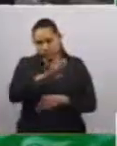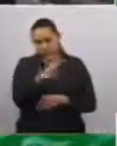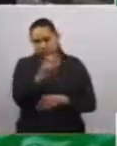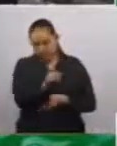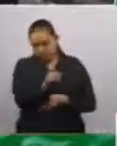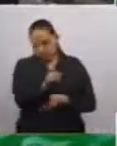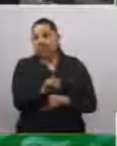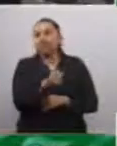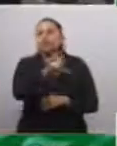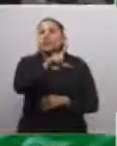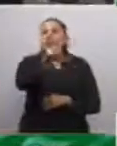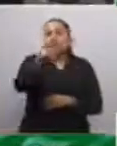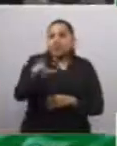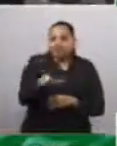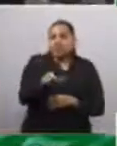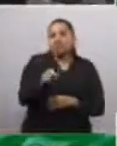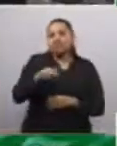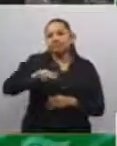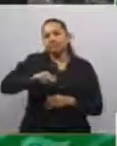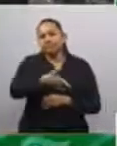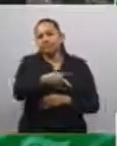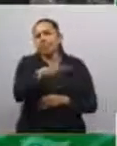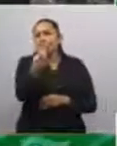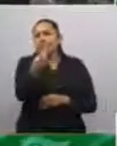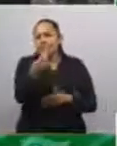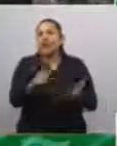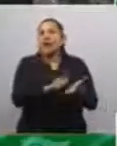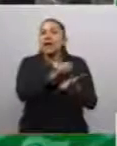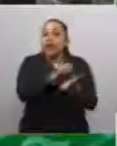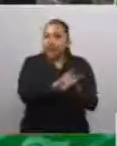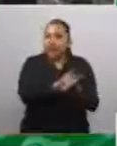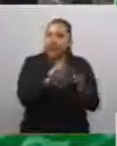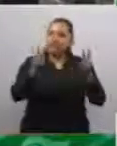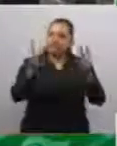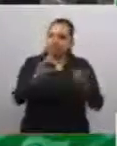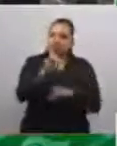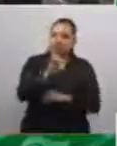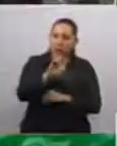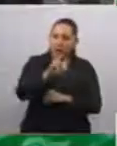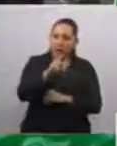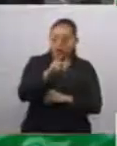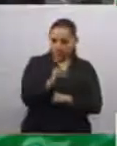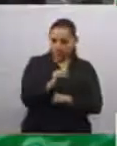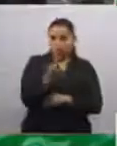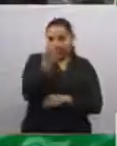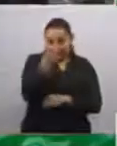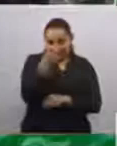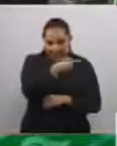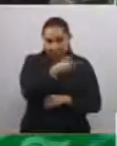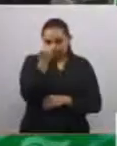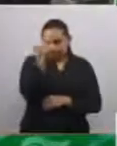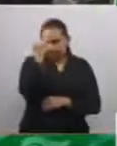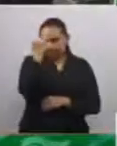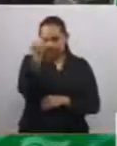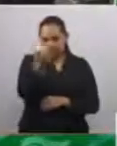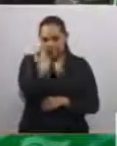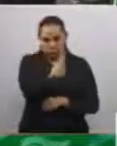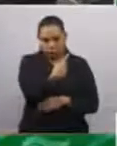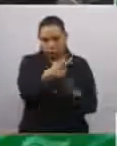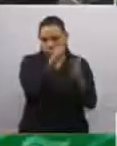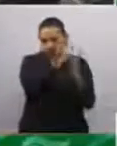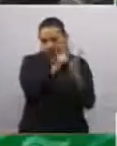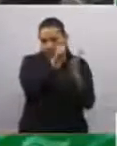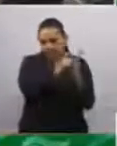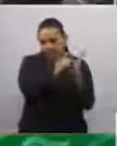reconocida como la Ley Ocampo, de donde se desprende su famosa epístola, la cual aún se